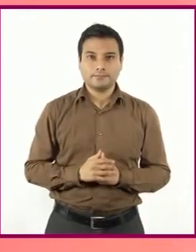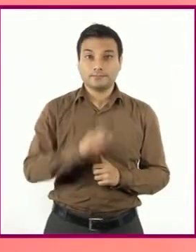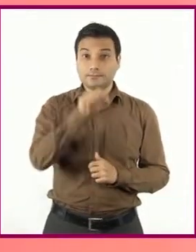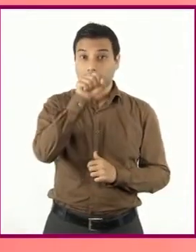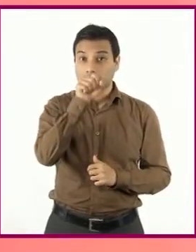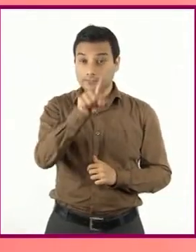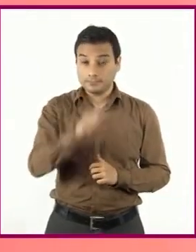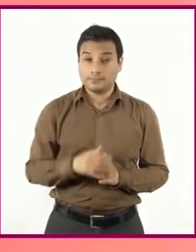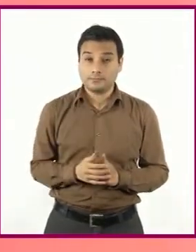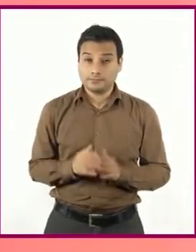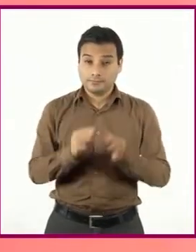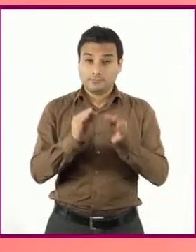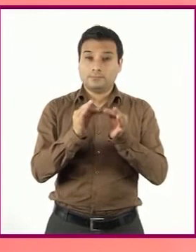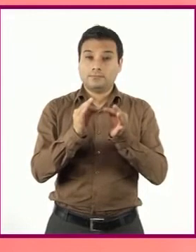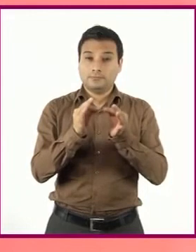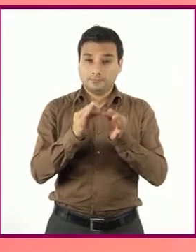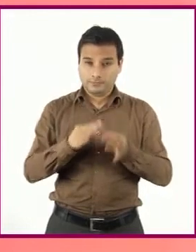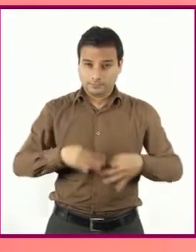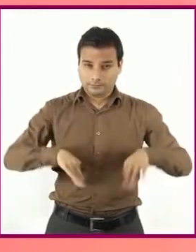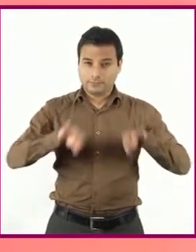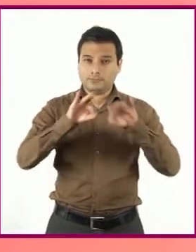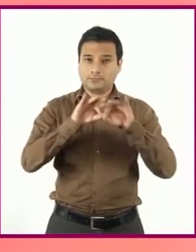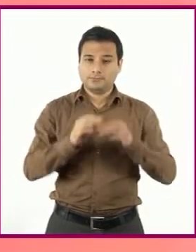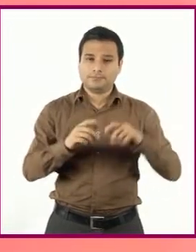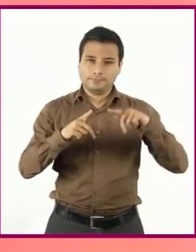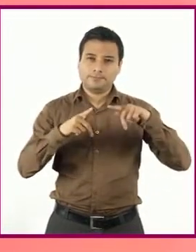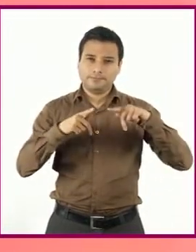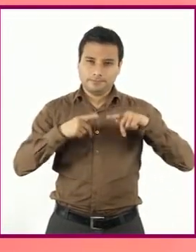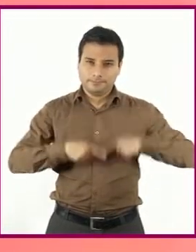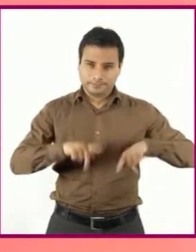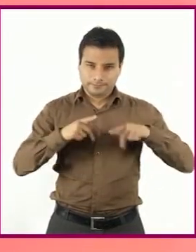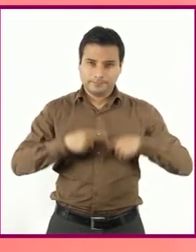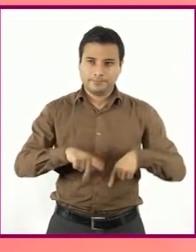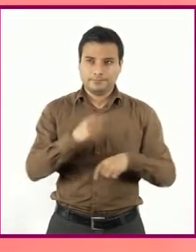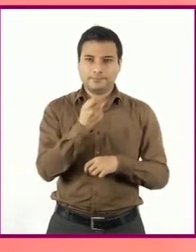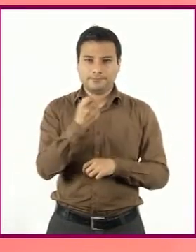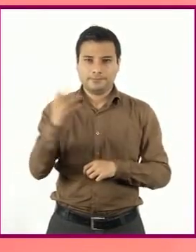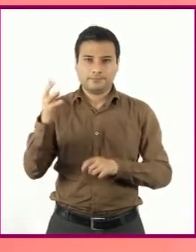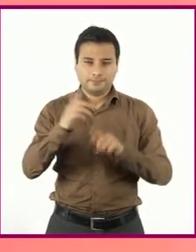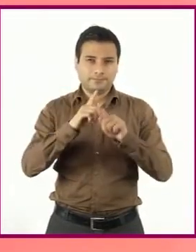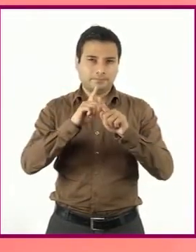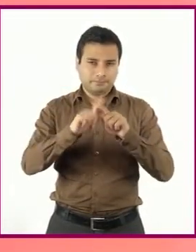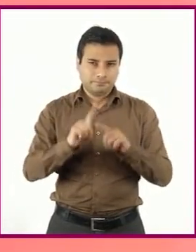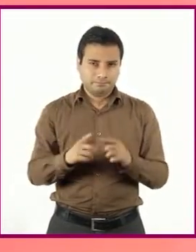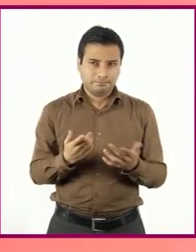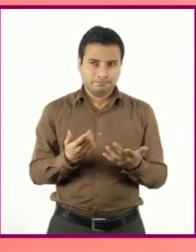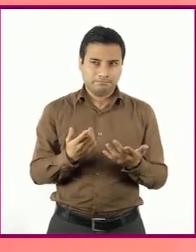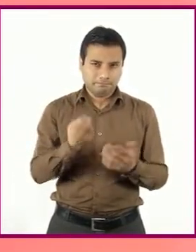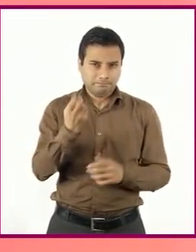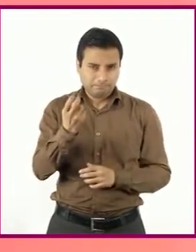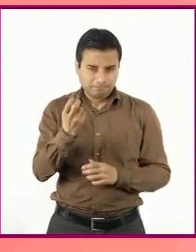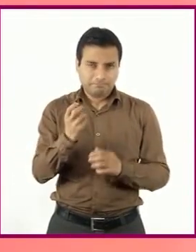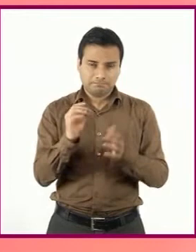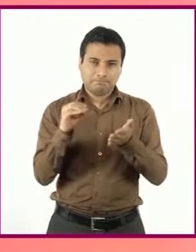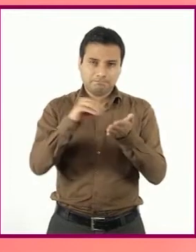ocupan un papel importante los diferentes personajes con los que convivió o tuvo algún vínculo.